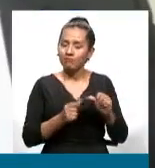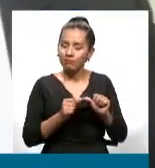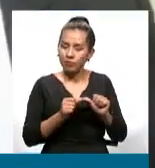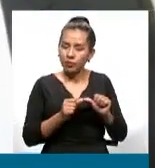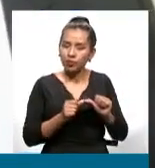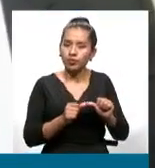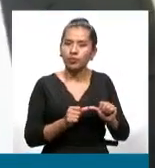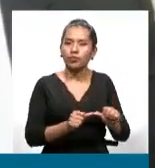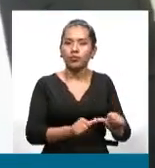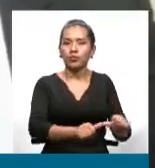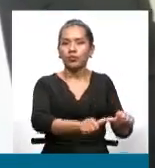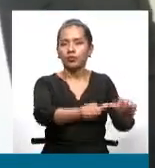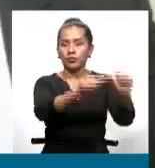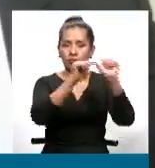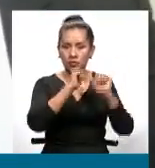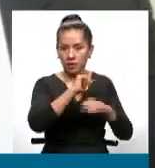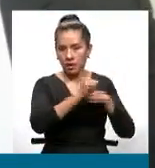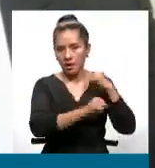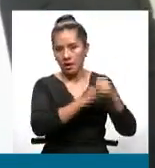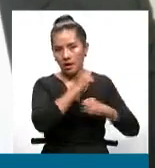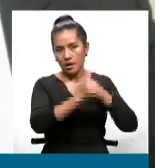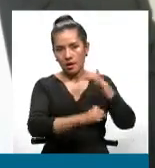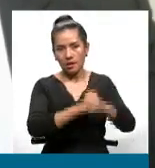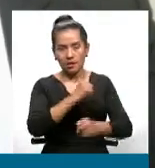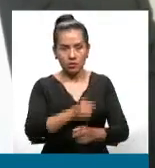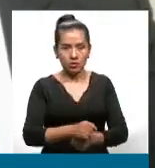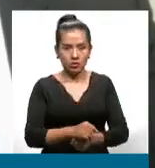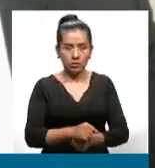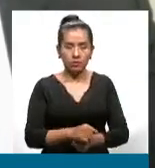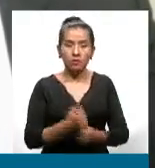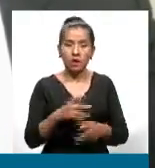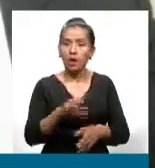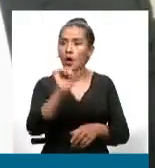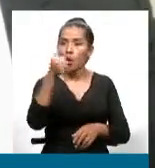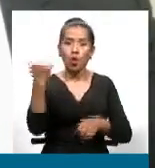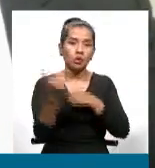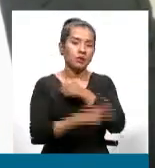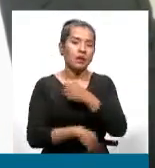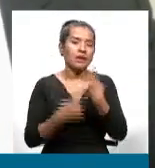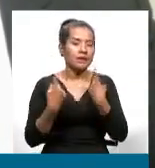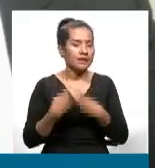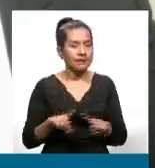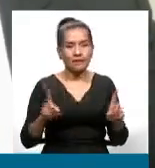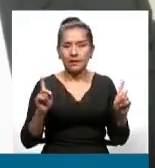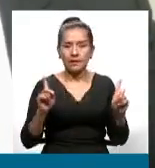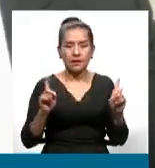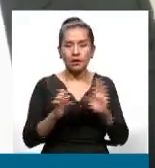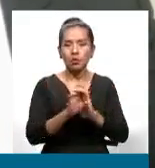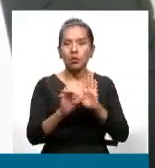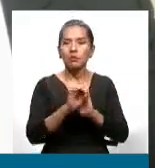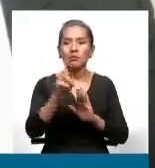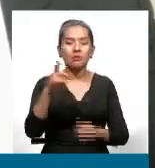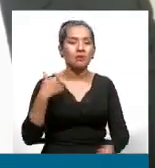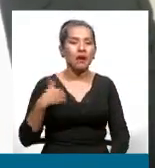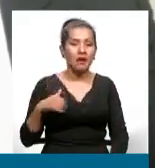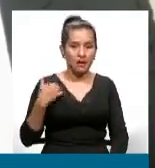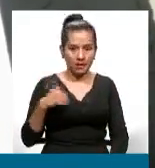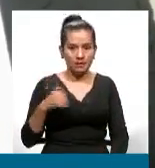mantenido en estos últimos años algo muy a diferencia de por ejemplo lo que pasaba por ejemplo con Argentina,